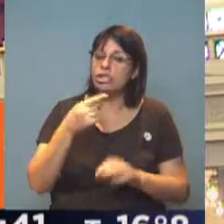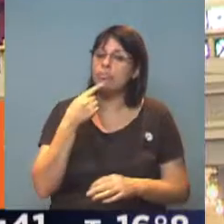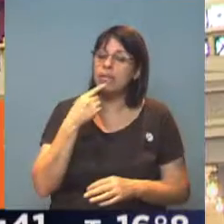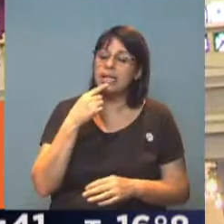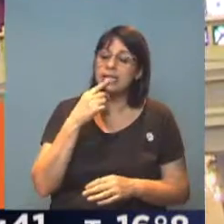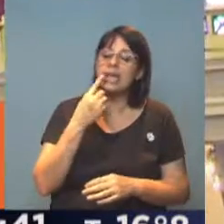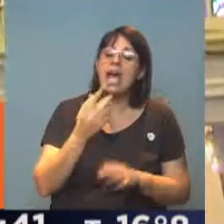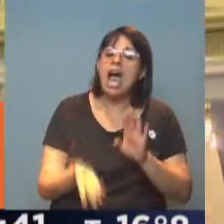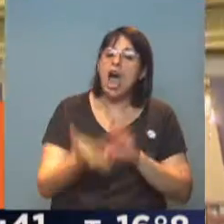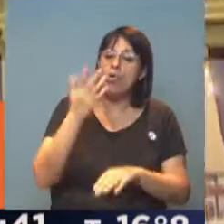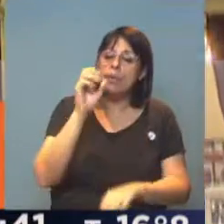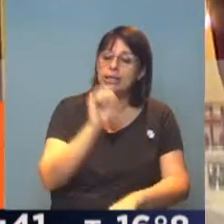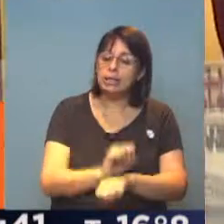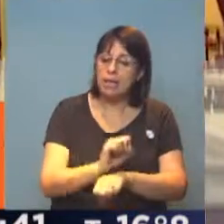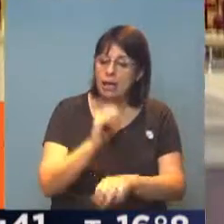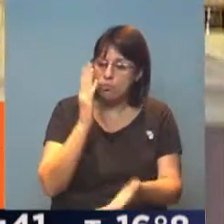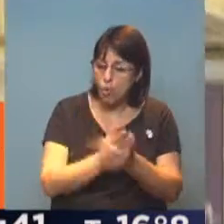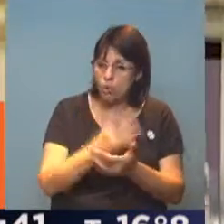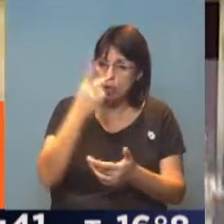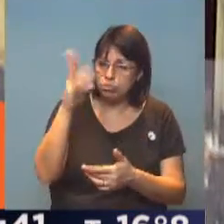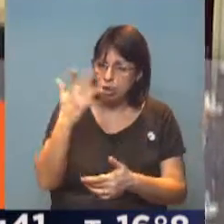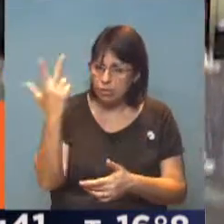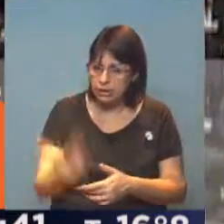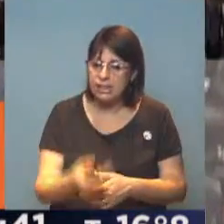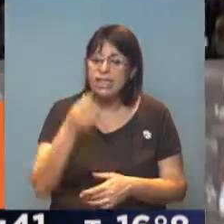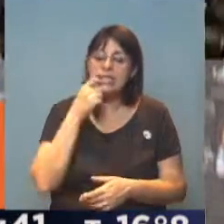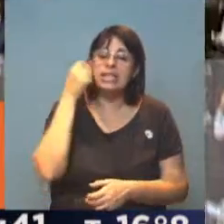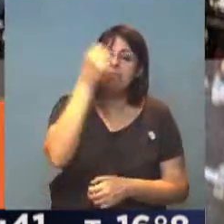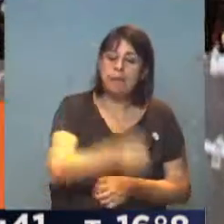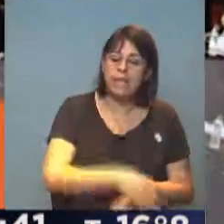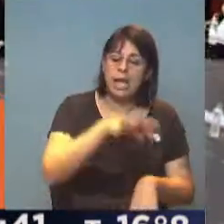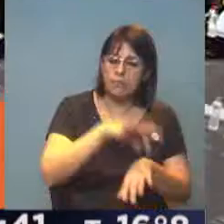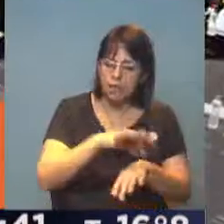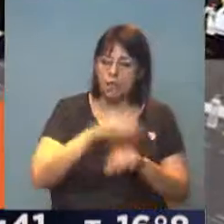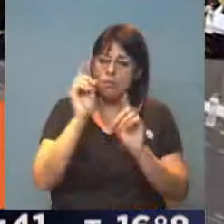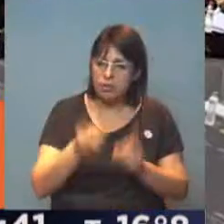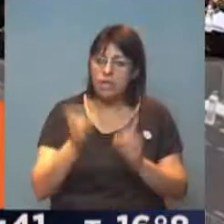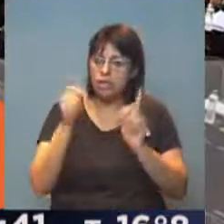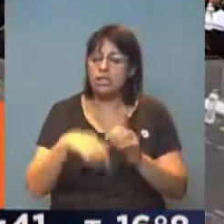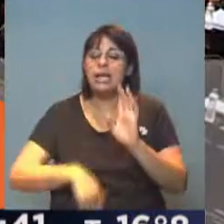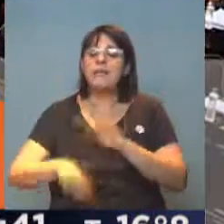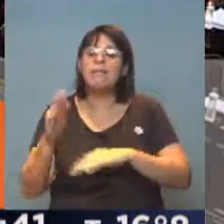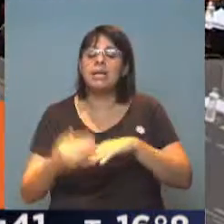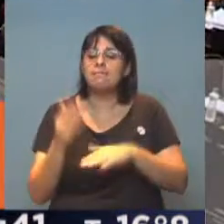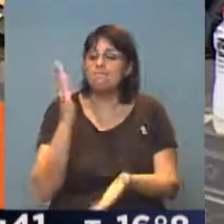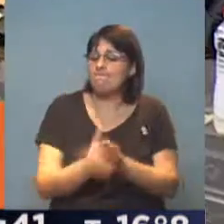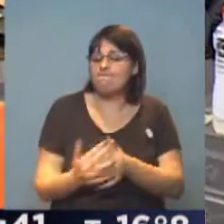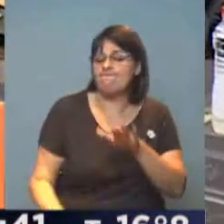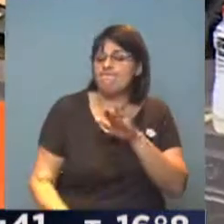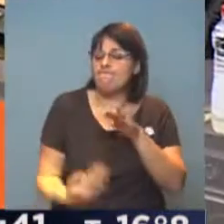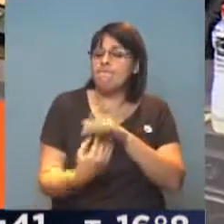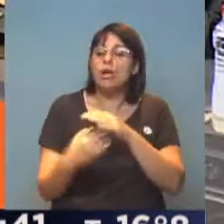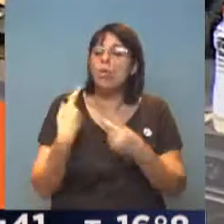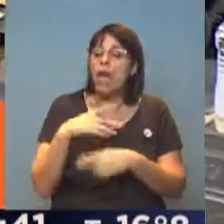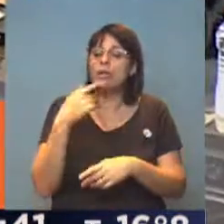un tercio las penas por agresión en el caso de docentes y médicos y la máxima pena cuando el delito sea cometido en función de la